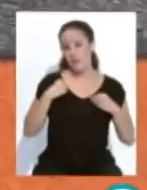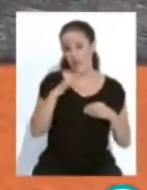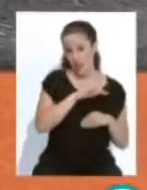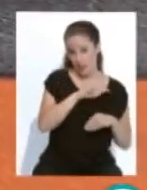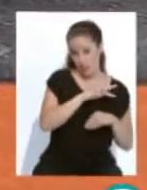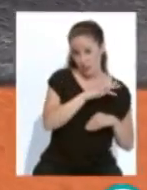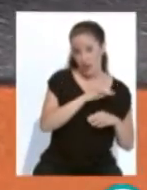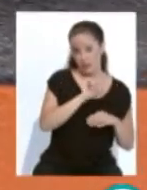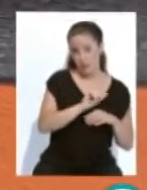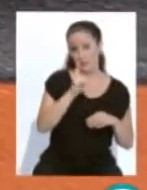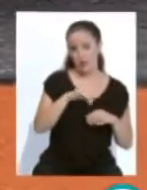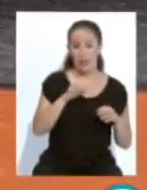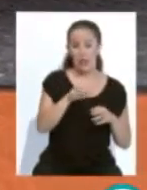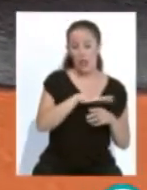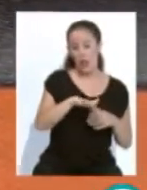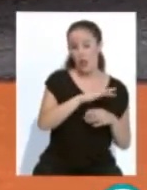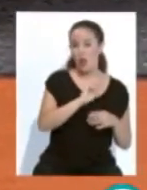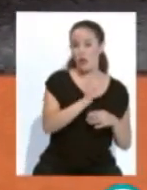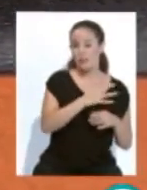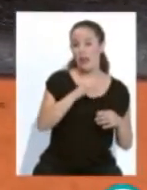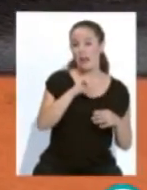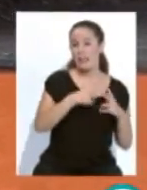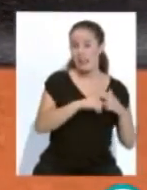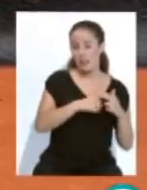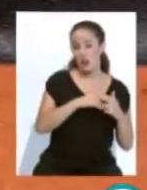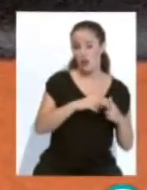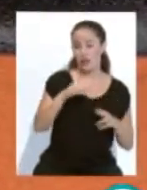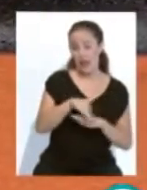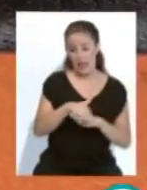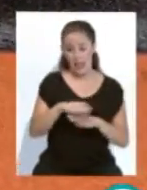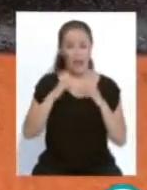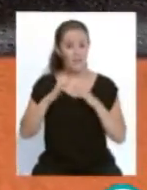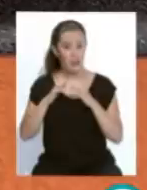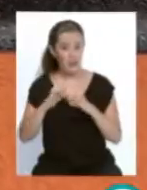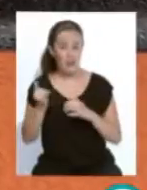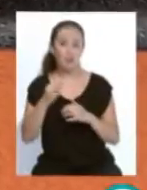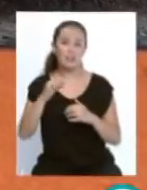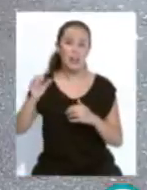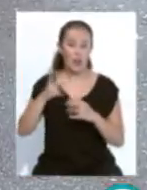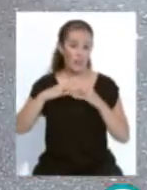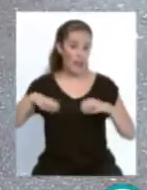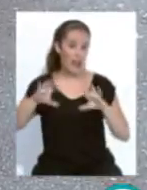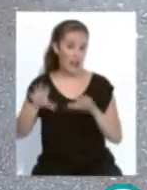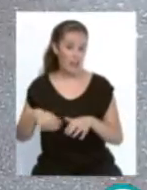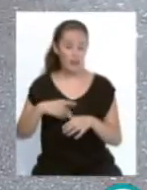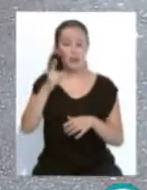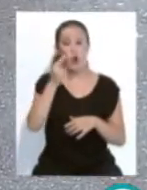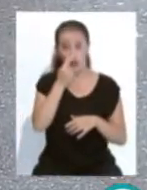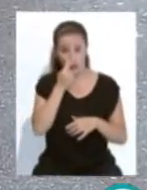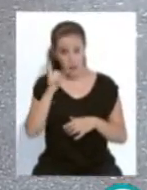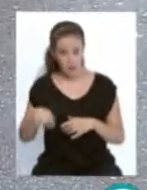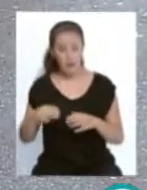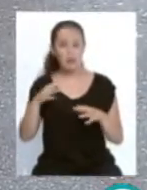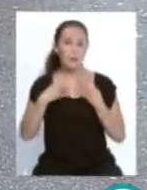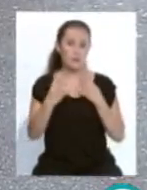ámbito comprendido entre la Glorieta Ingeniero de la Cierva, Avenida Cayetano del Toro, Avenida José León de Carranza, Glorieta Cortadura y el Paseo